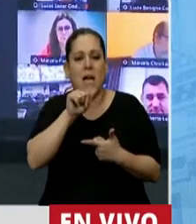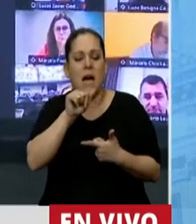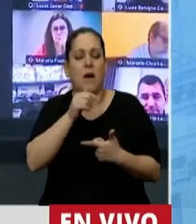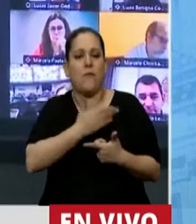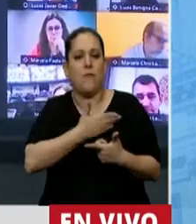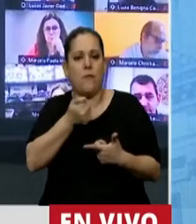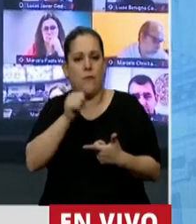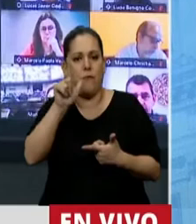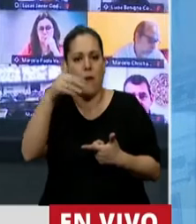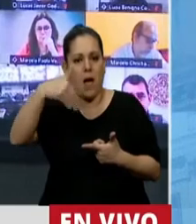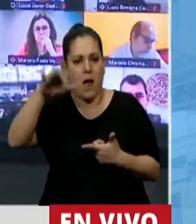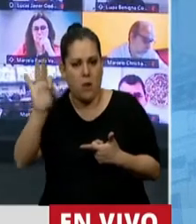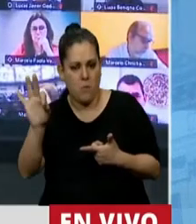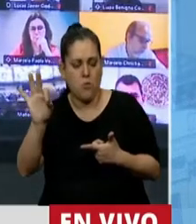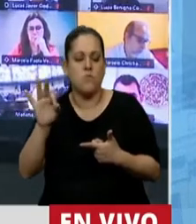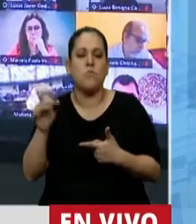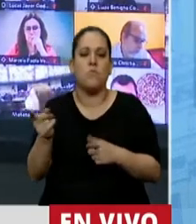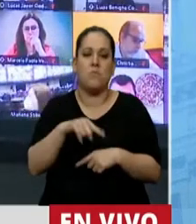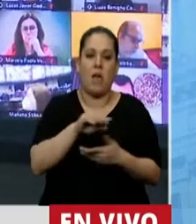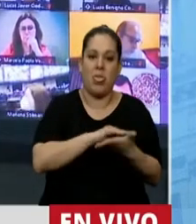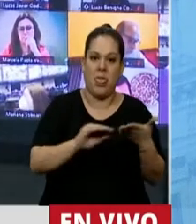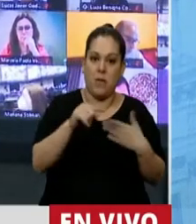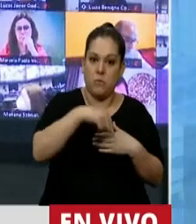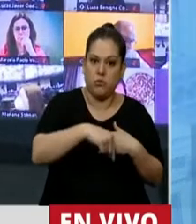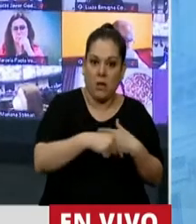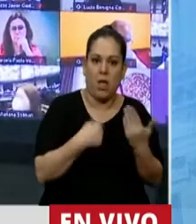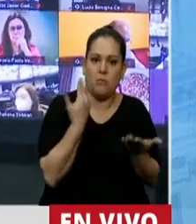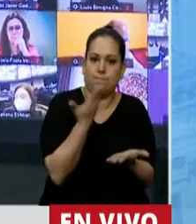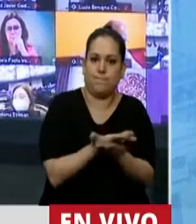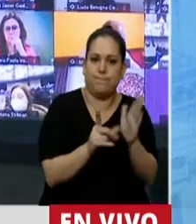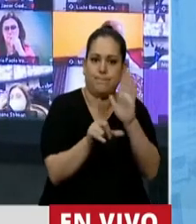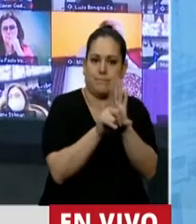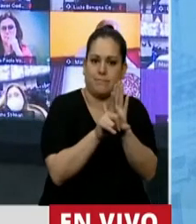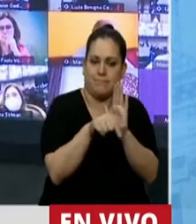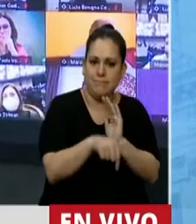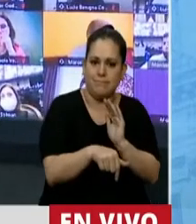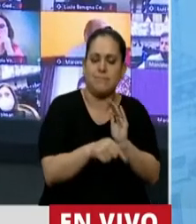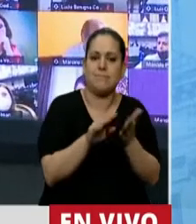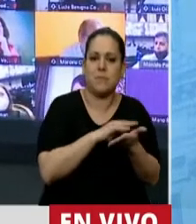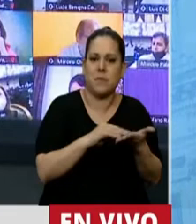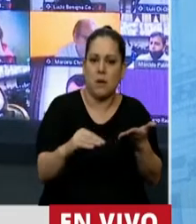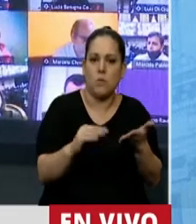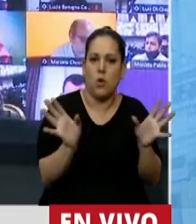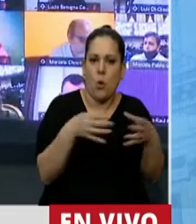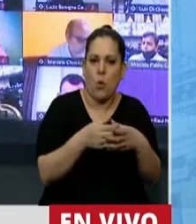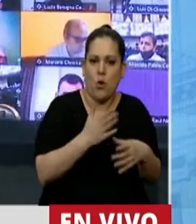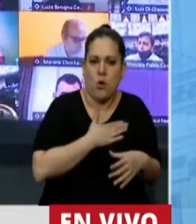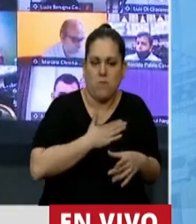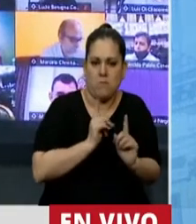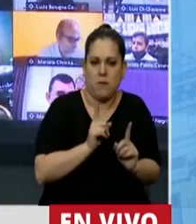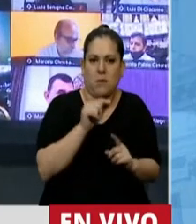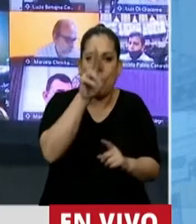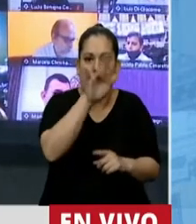informante en el Senado. En diputados esta ley fue presentada por la diputada de nuestro bloque, Cristina López